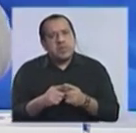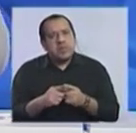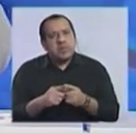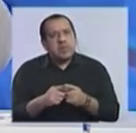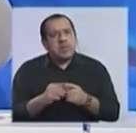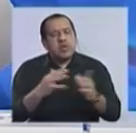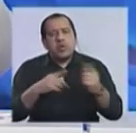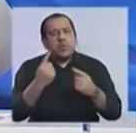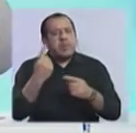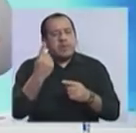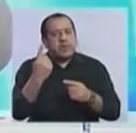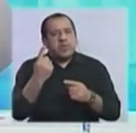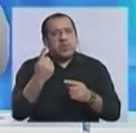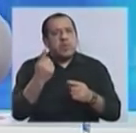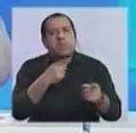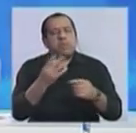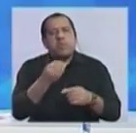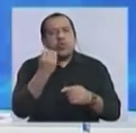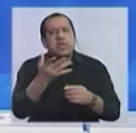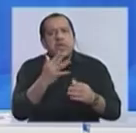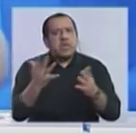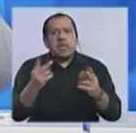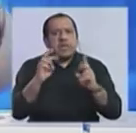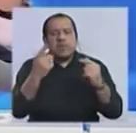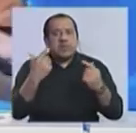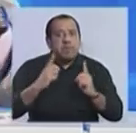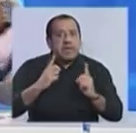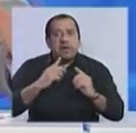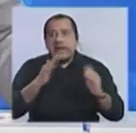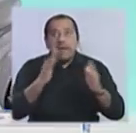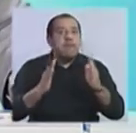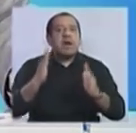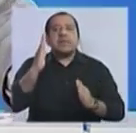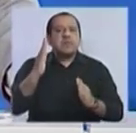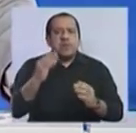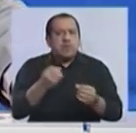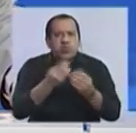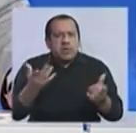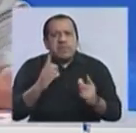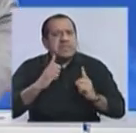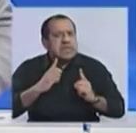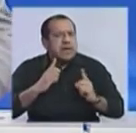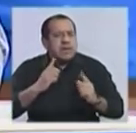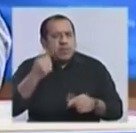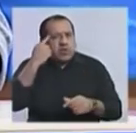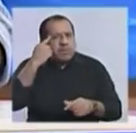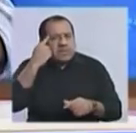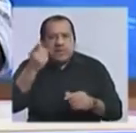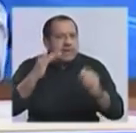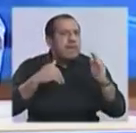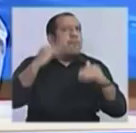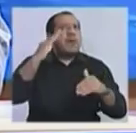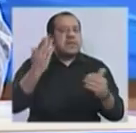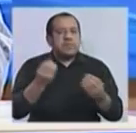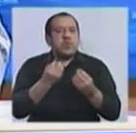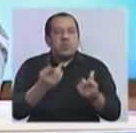Lo primero, ¿por qué las expectativas eran más altas? ¿Qué indicaba que se podía estar votando por arriba? Había